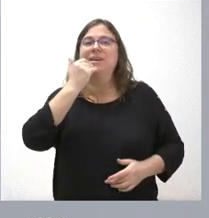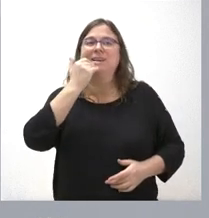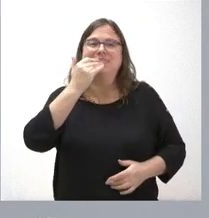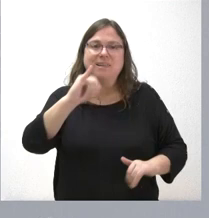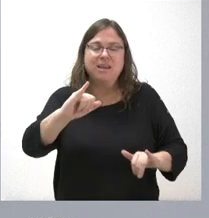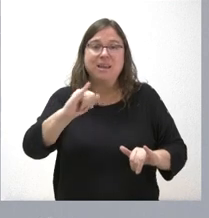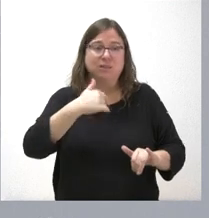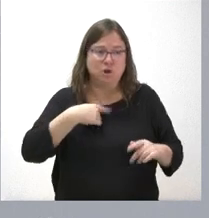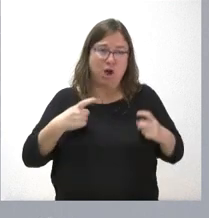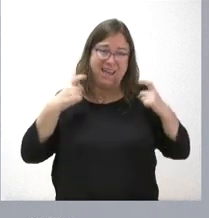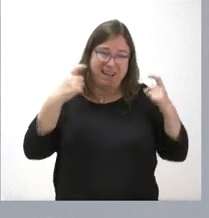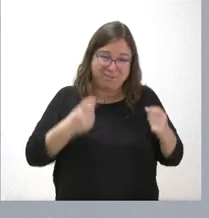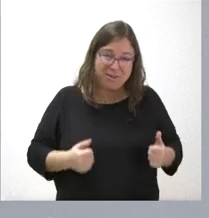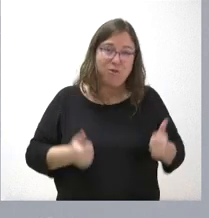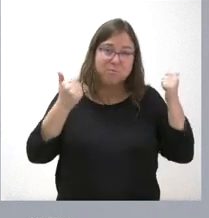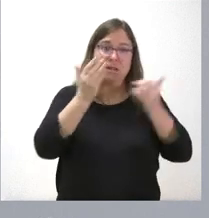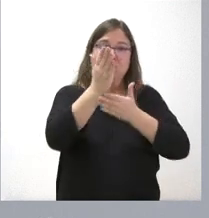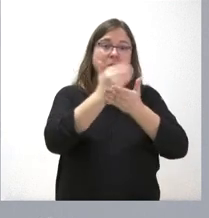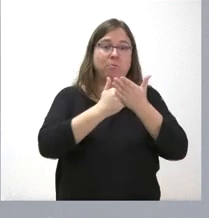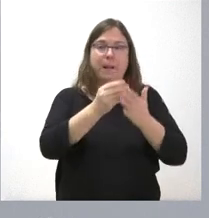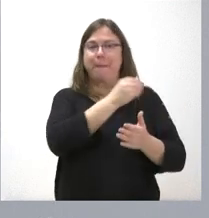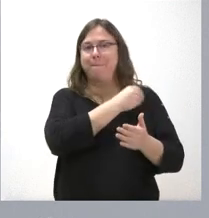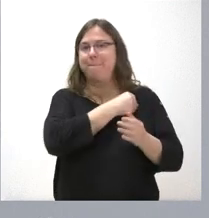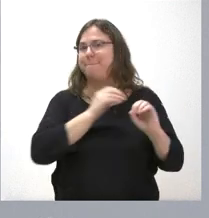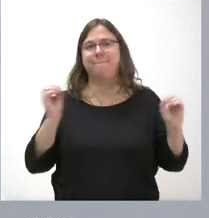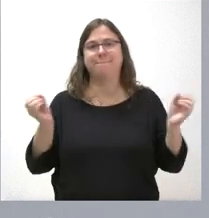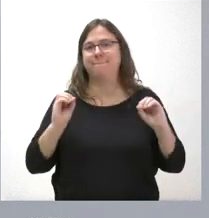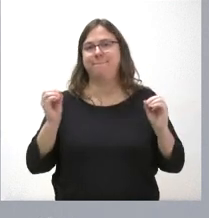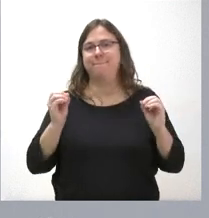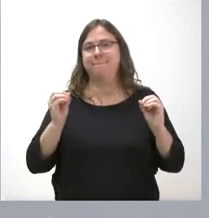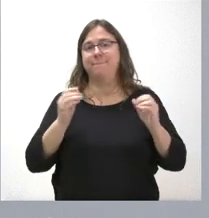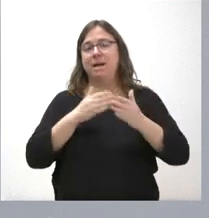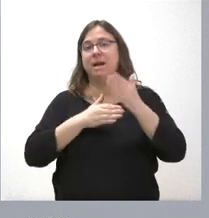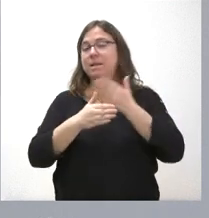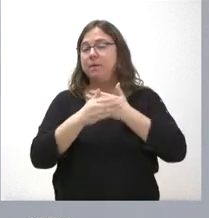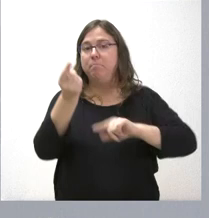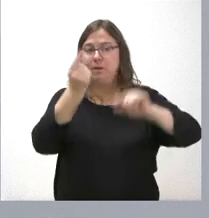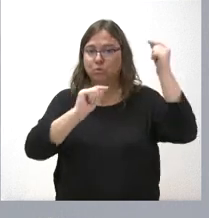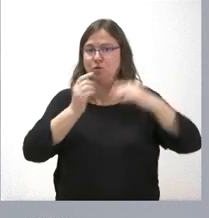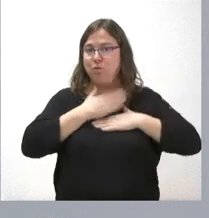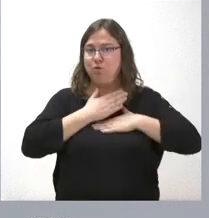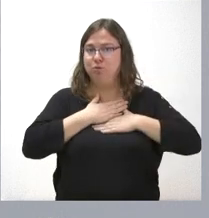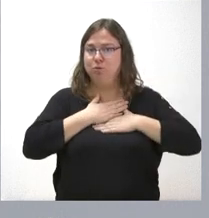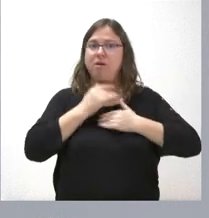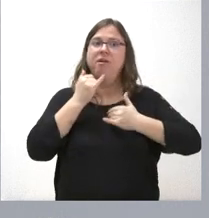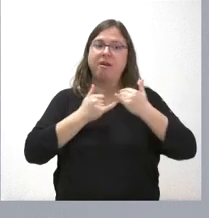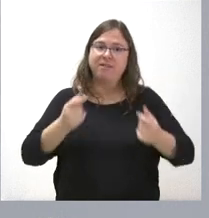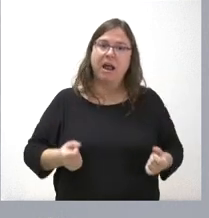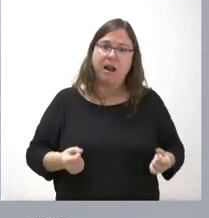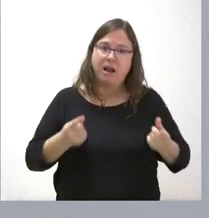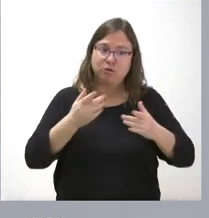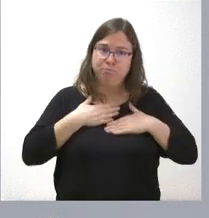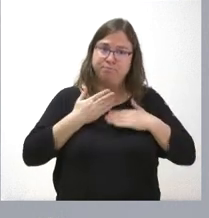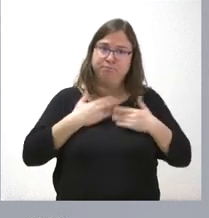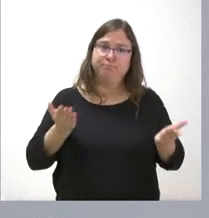esfuerzo económico, que somos las propias comunidades autónomas, a través de nuestros propios presupuestos, que somos los que incurrimos en este gasto que les he